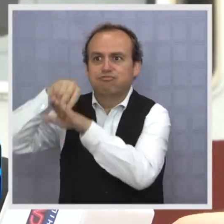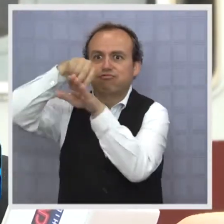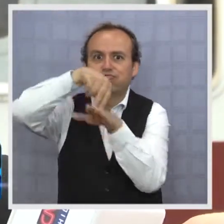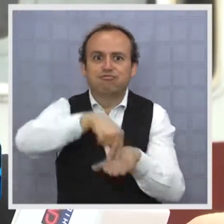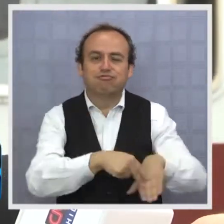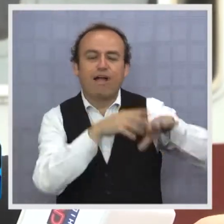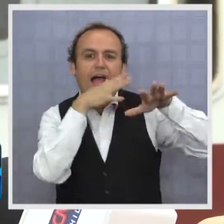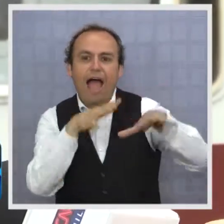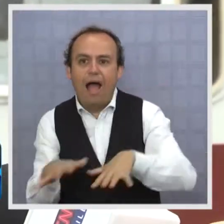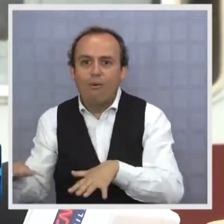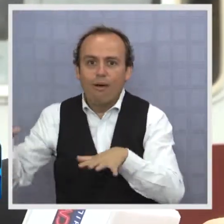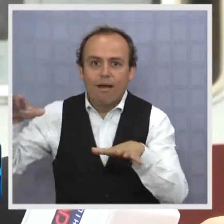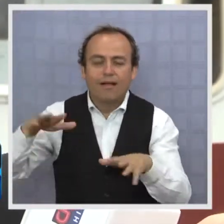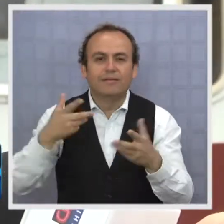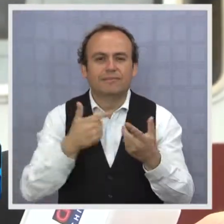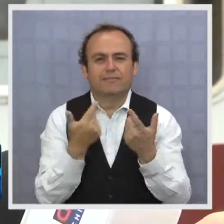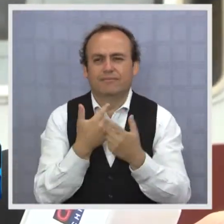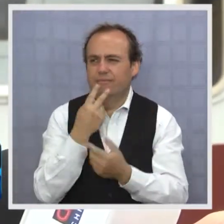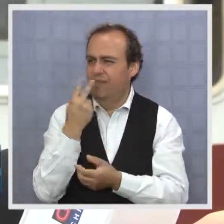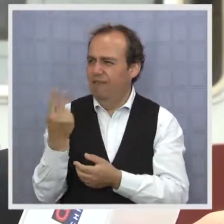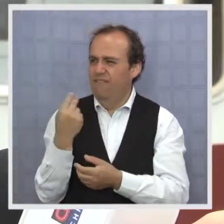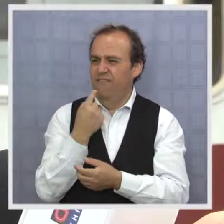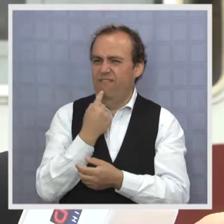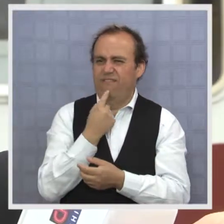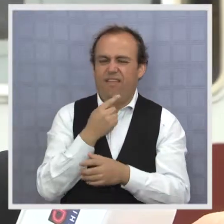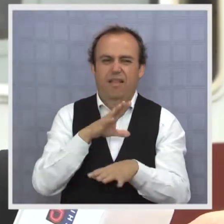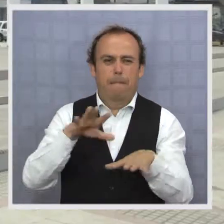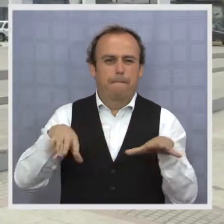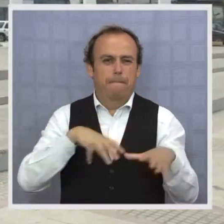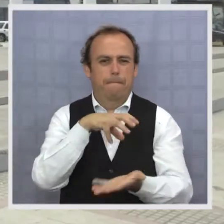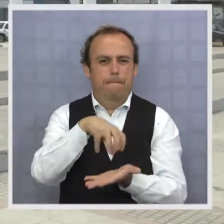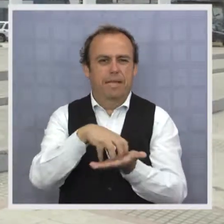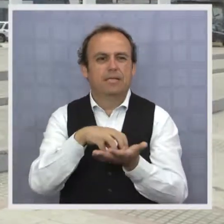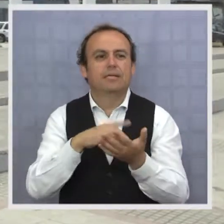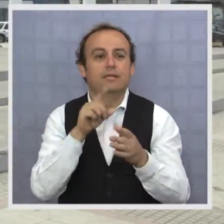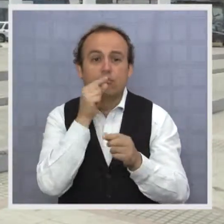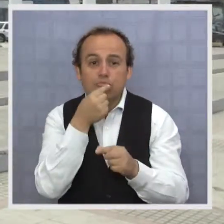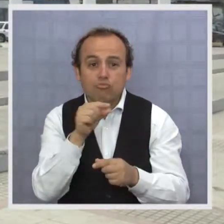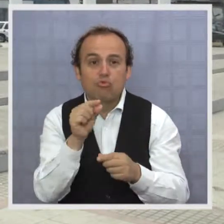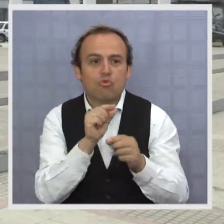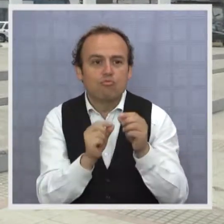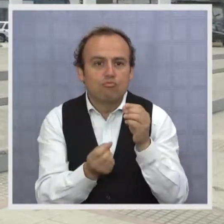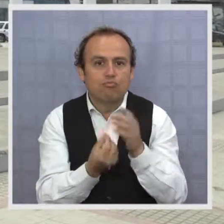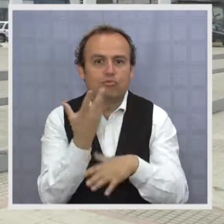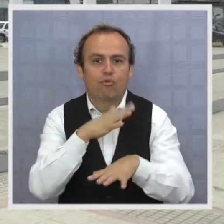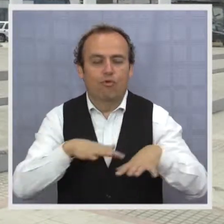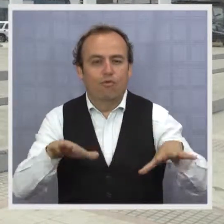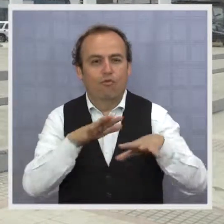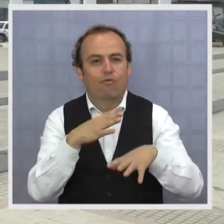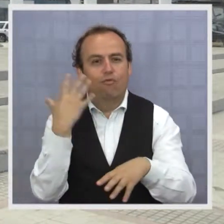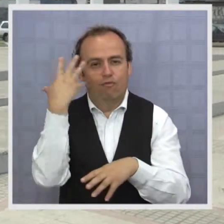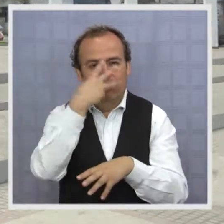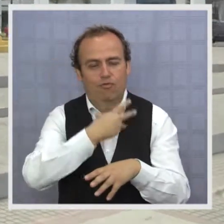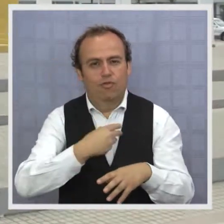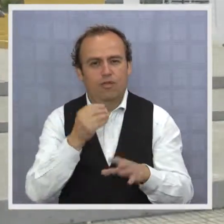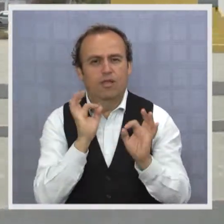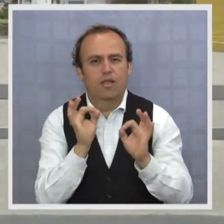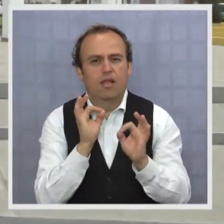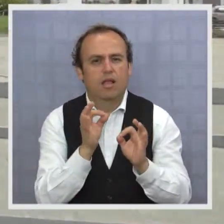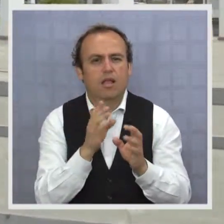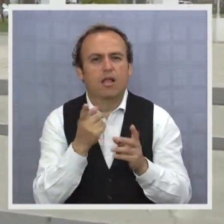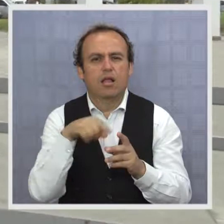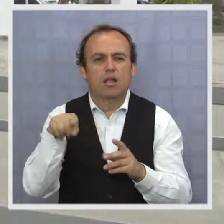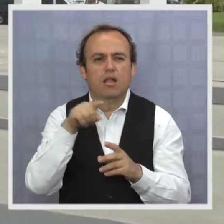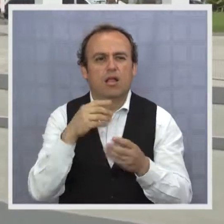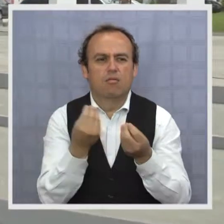del sector y como que igual a feo un poco la plaza porque se supone que esta plaza fue inaugurada con un motivo y no en contra de la gente